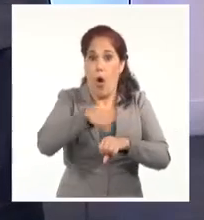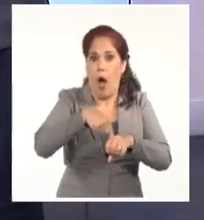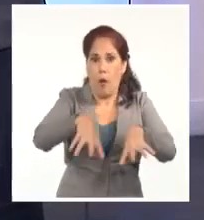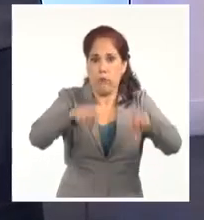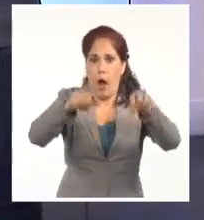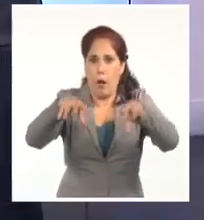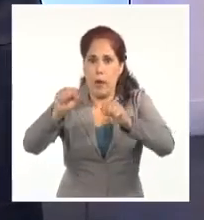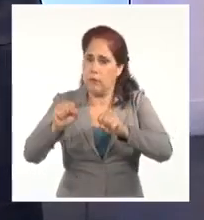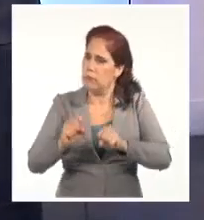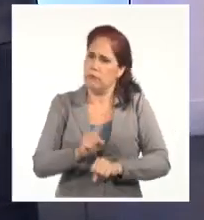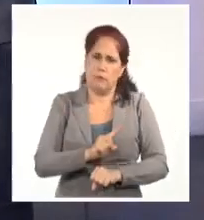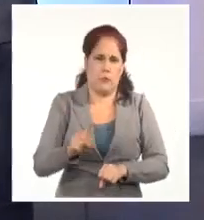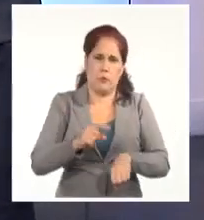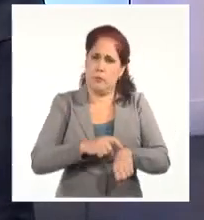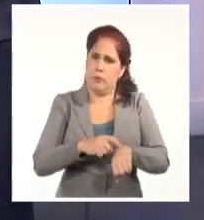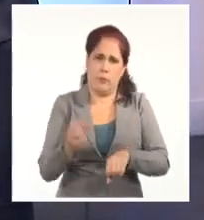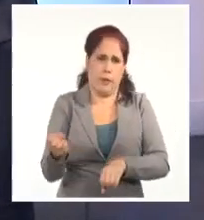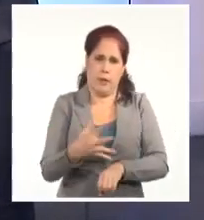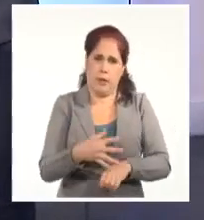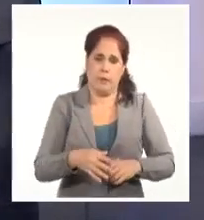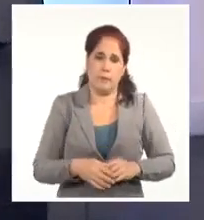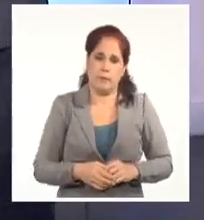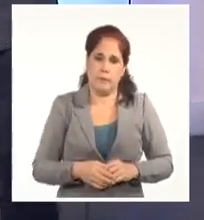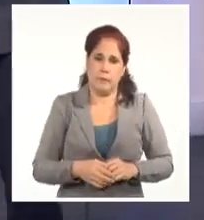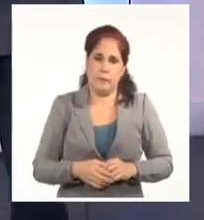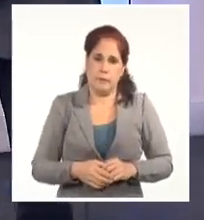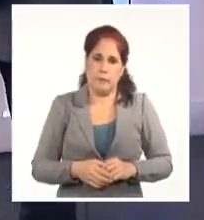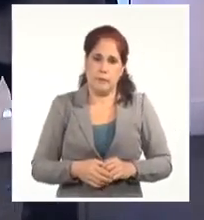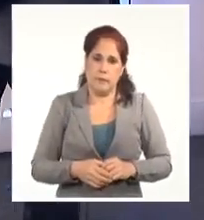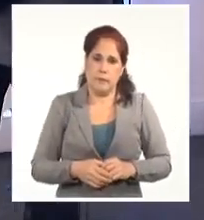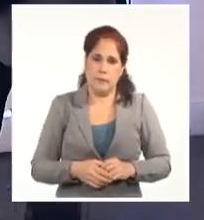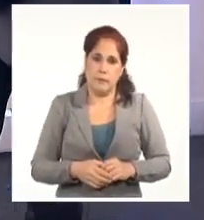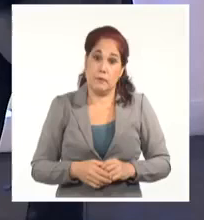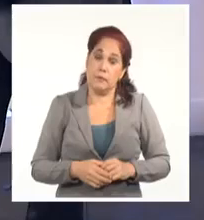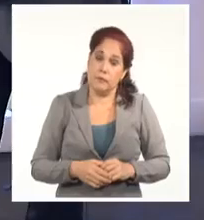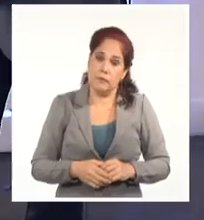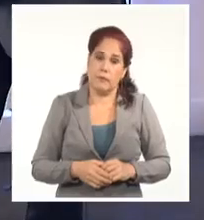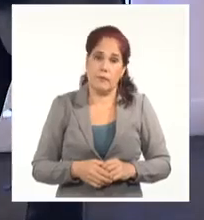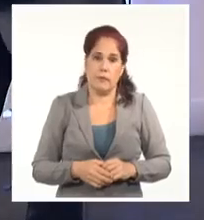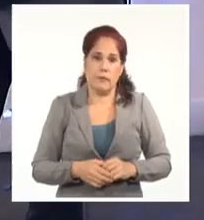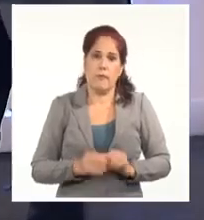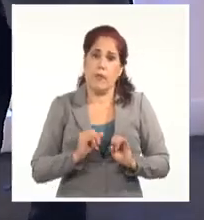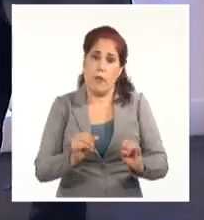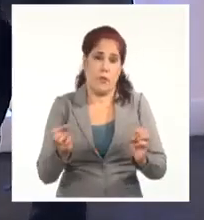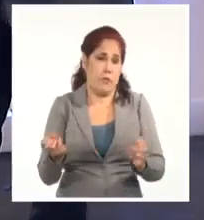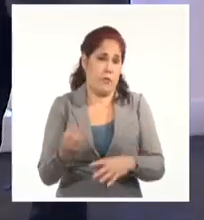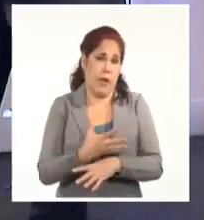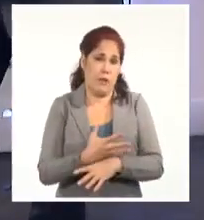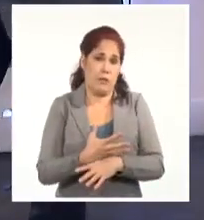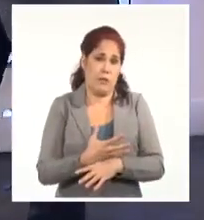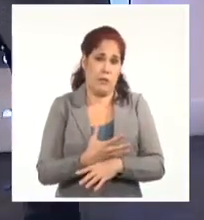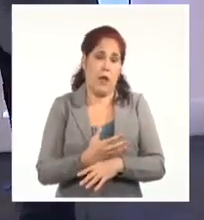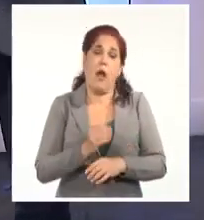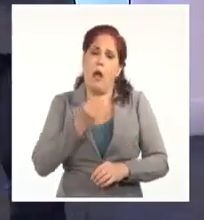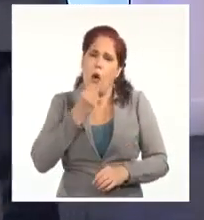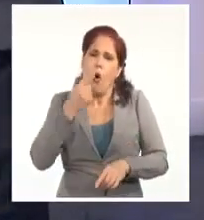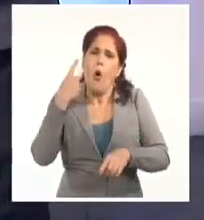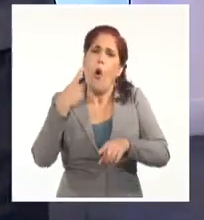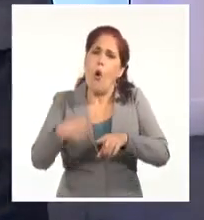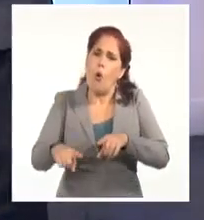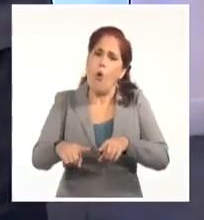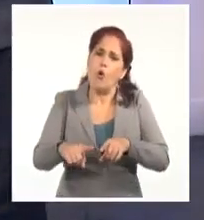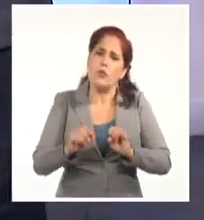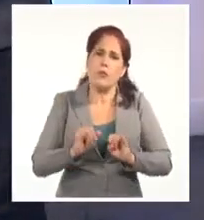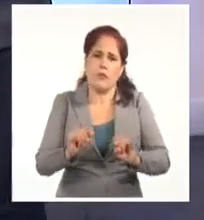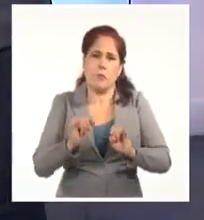oportunidad. Hay cosas que no llevan más explicación. Vean ustedes esta fake, que es parte de cómo estas noticias falsas se